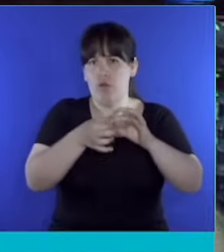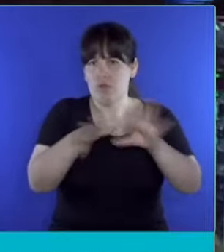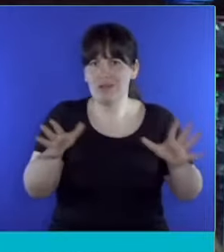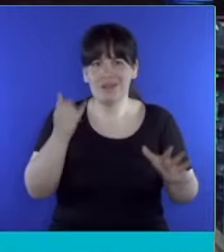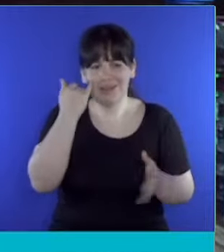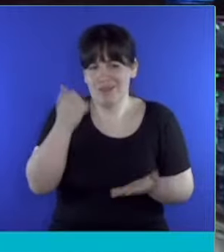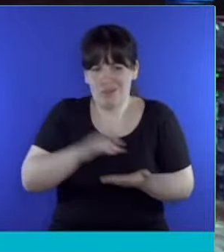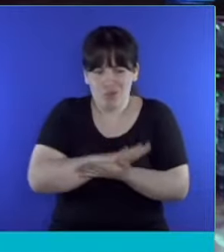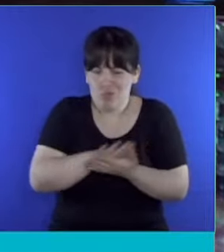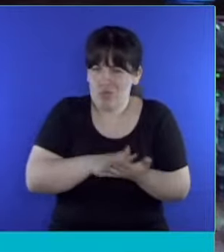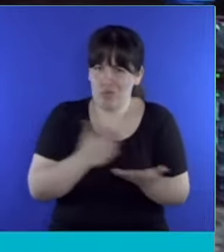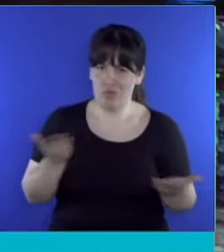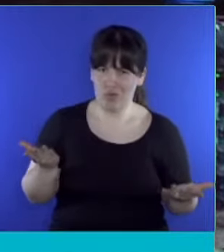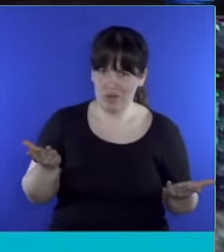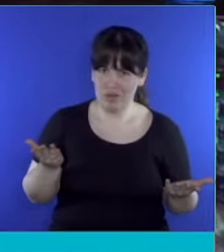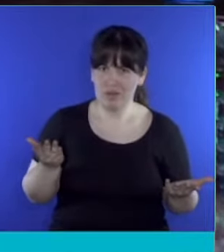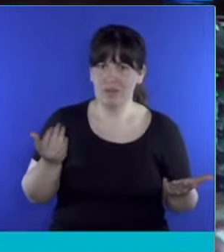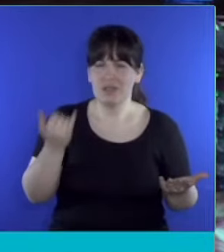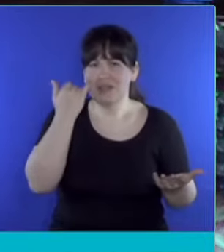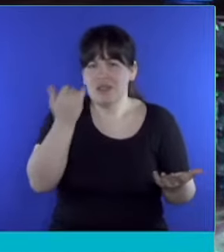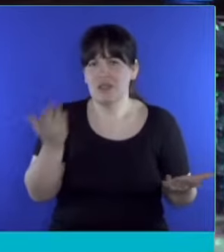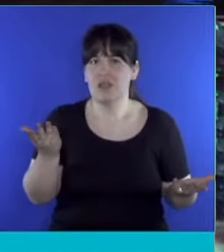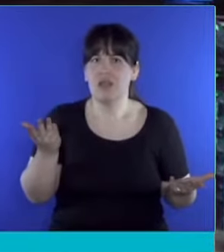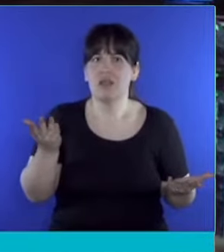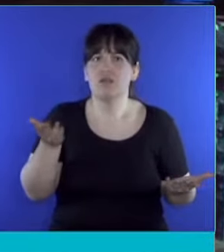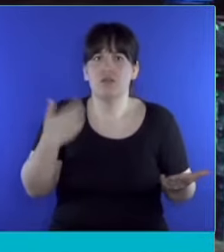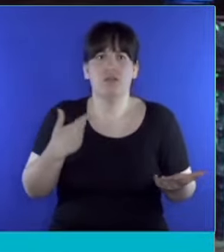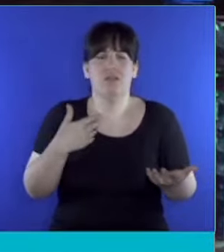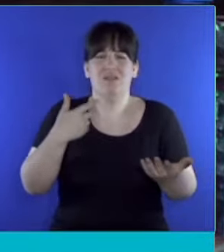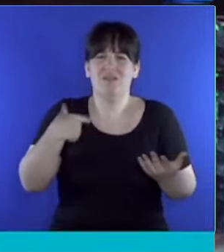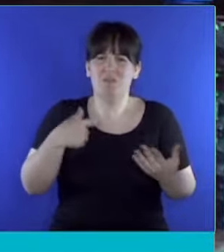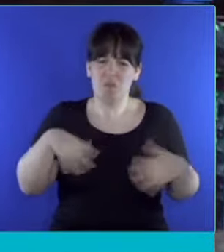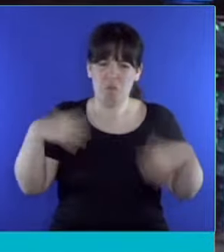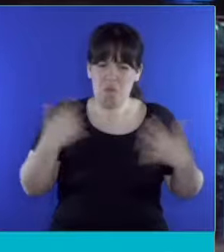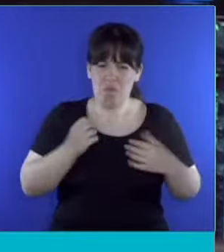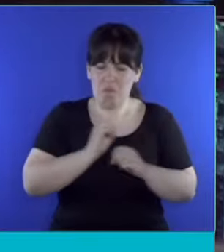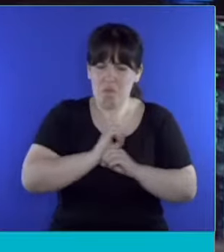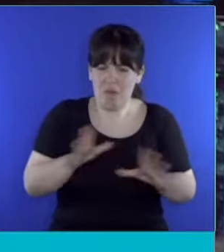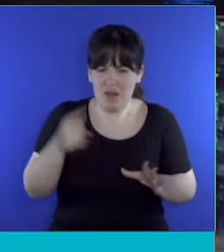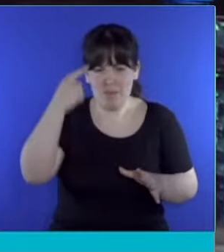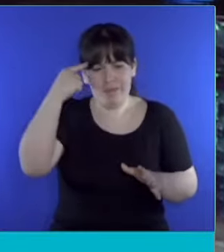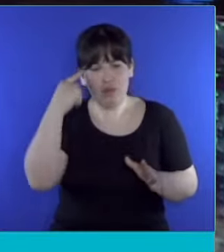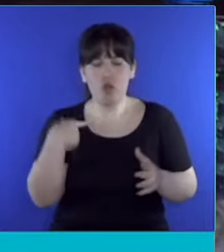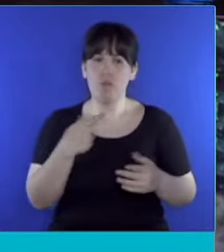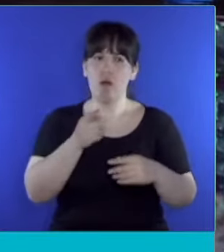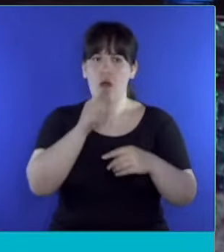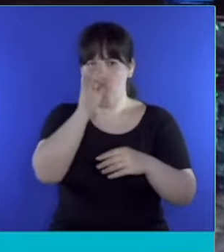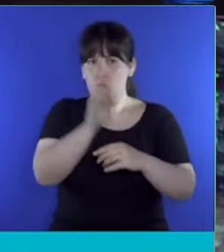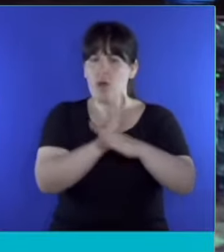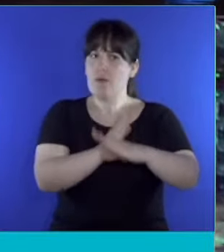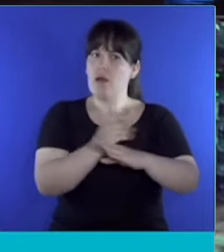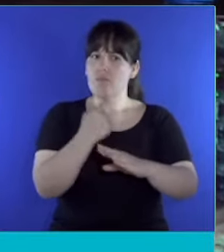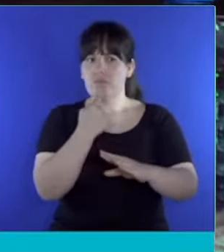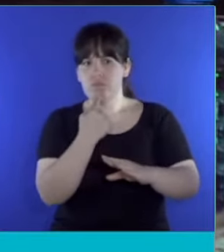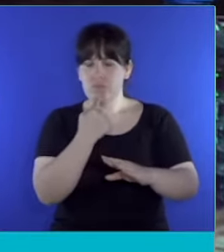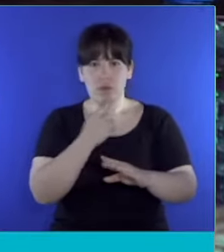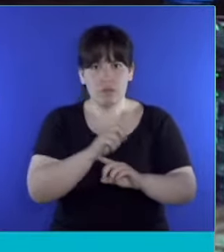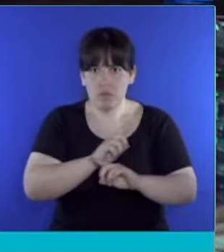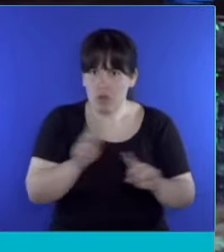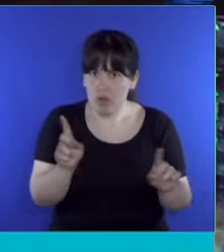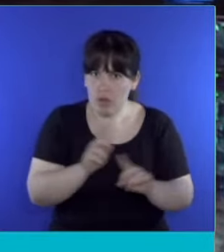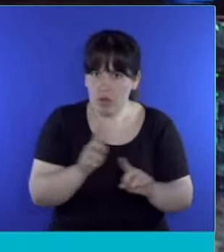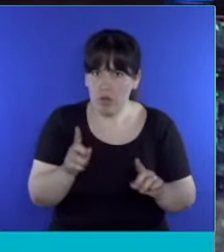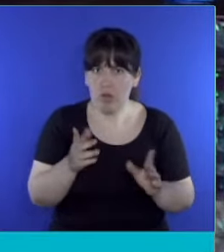resuelto. Por eso es grave cuando se quiere revisar eso. No cuando se quiere discutir, cuando se quiere